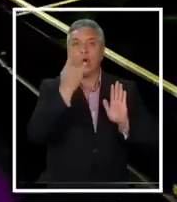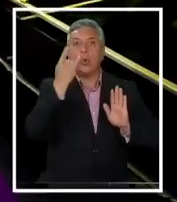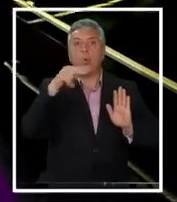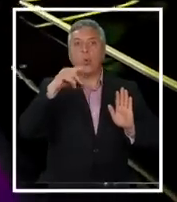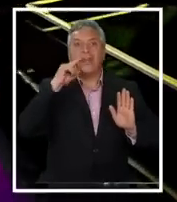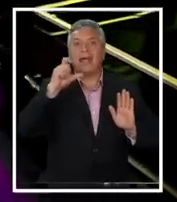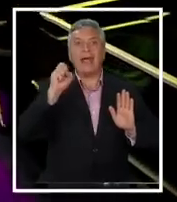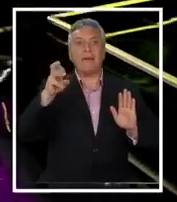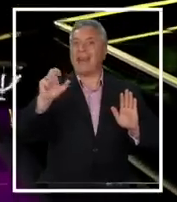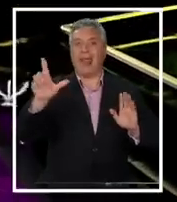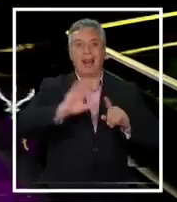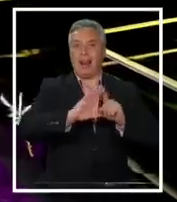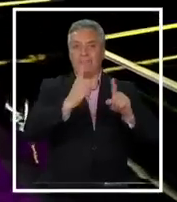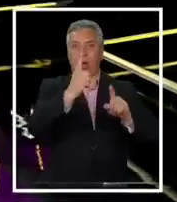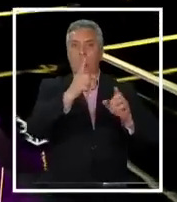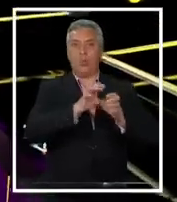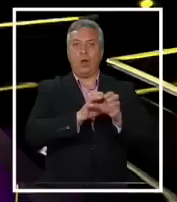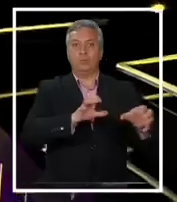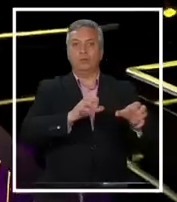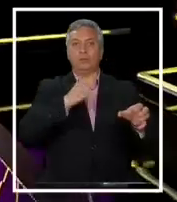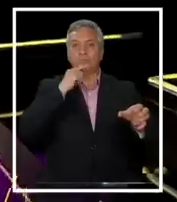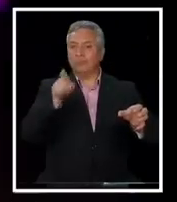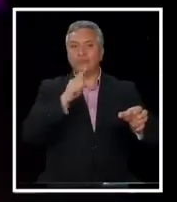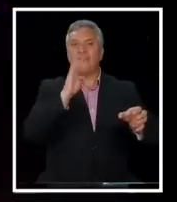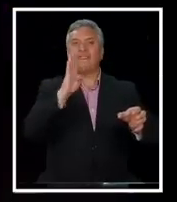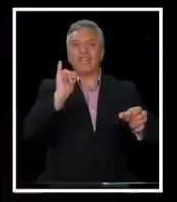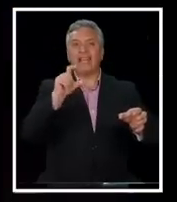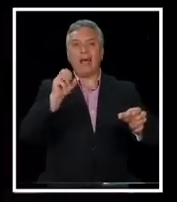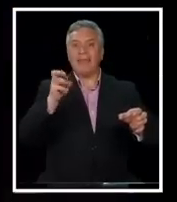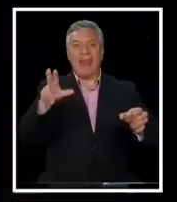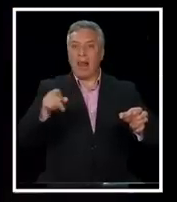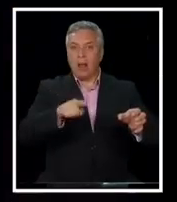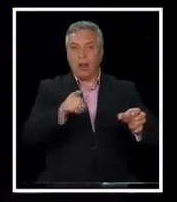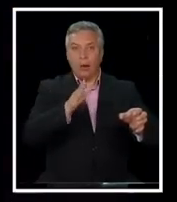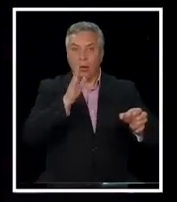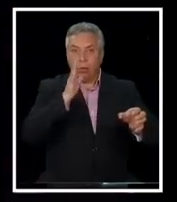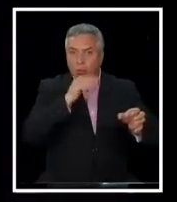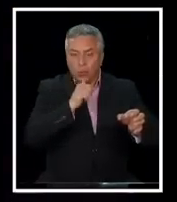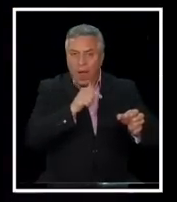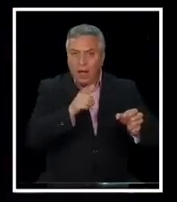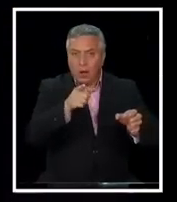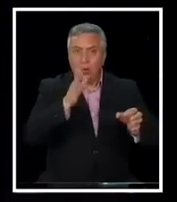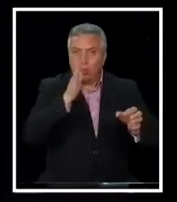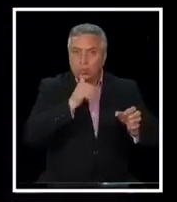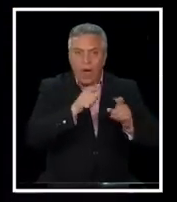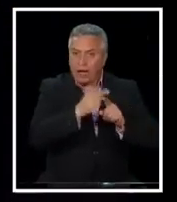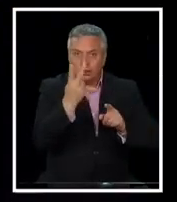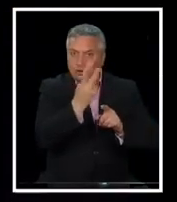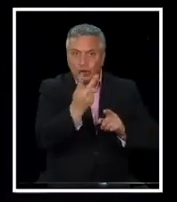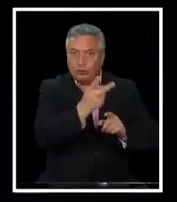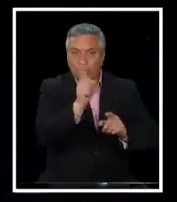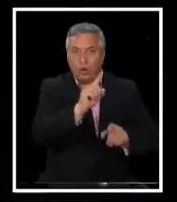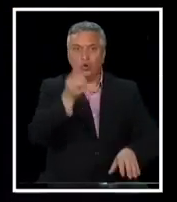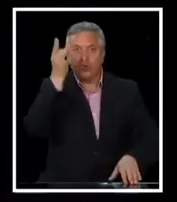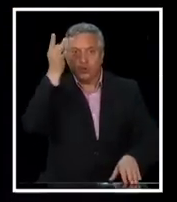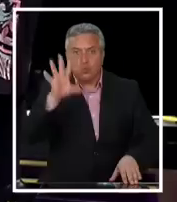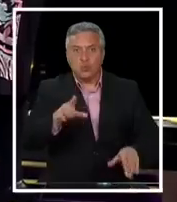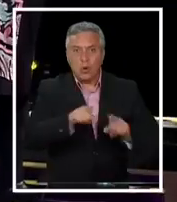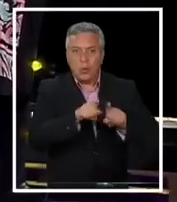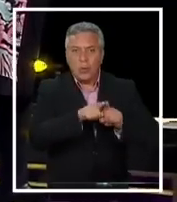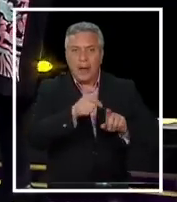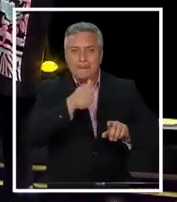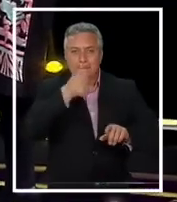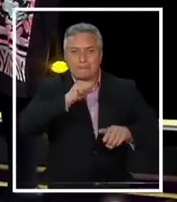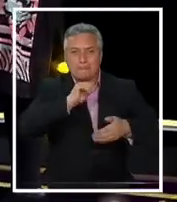encubierto. Distinto es que le pongan bicameralismo. Pero no hay un bicameralismo, perdón, no hay un bicameralismo, hay un unicameralismo encubierto. Y